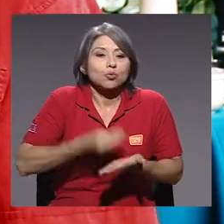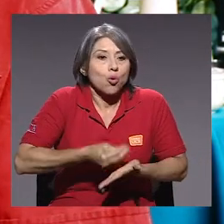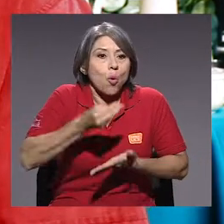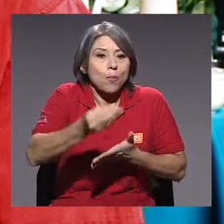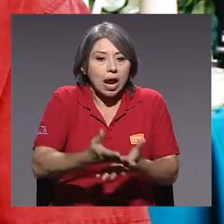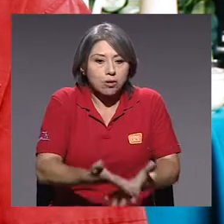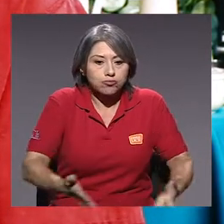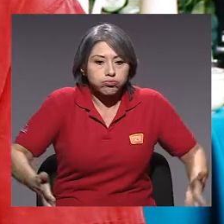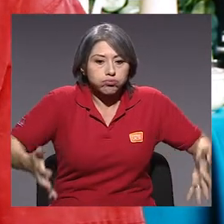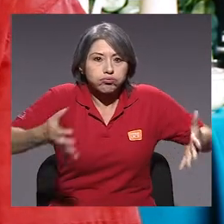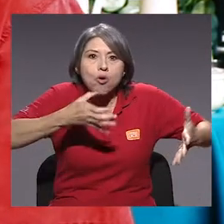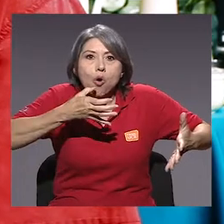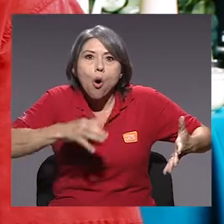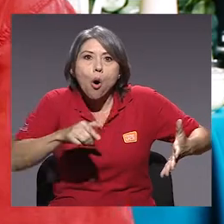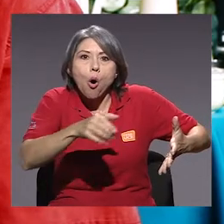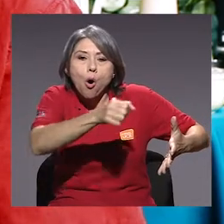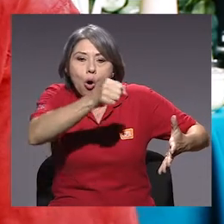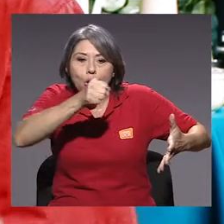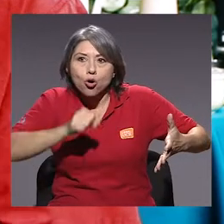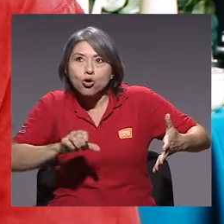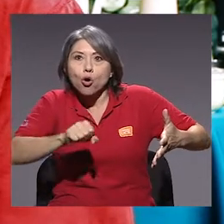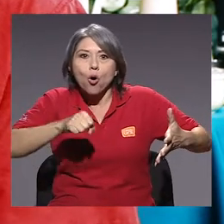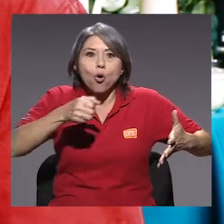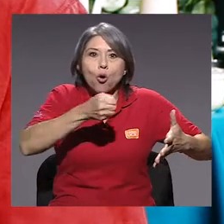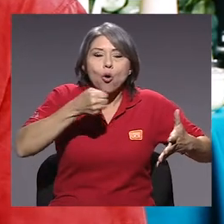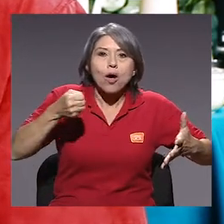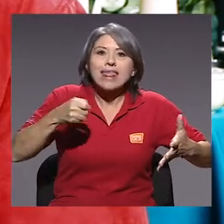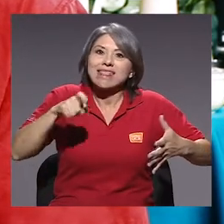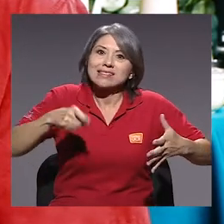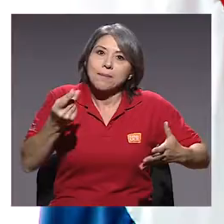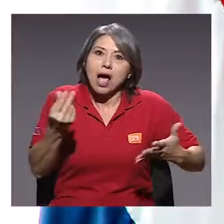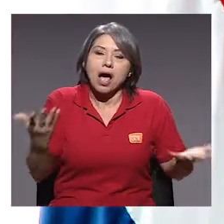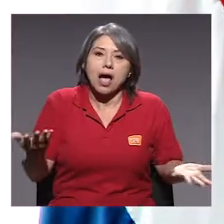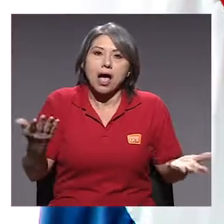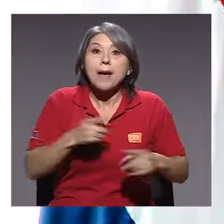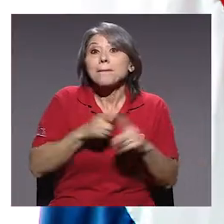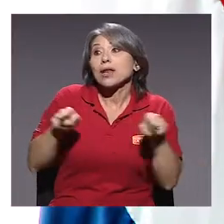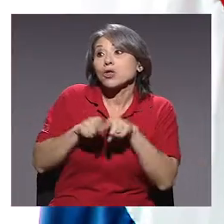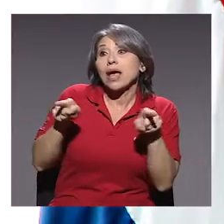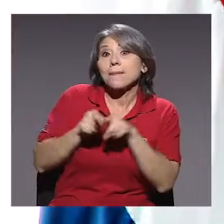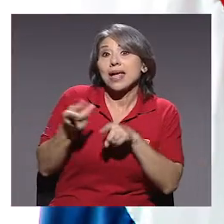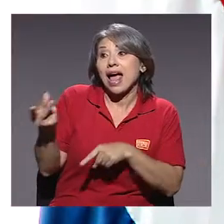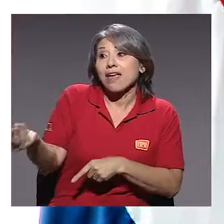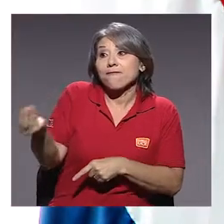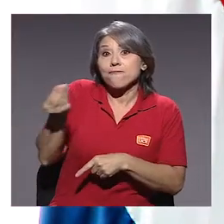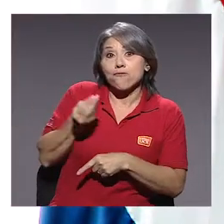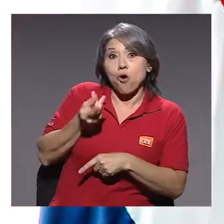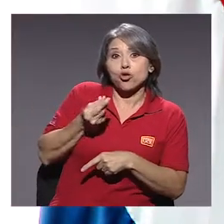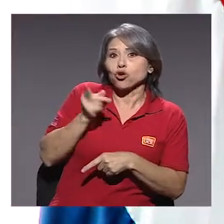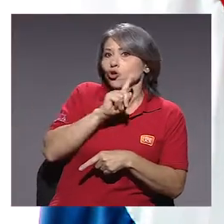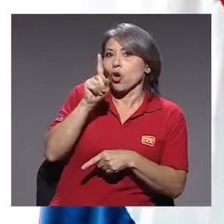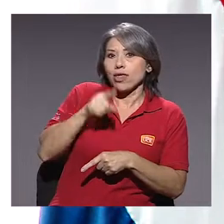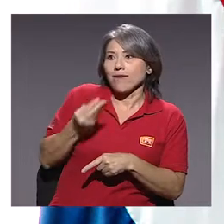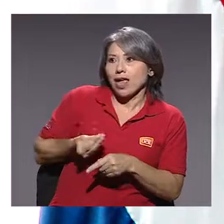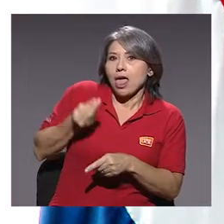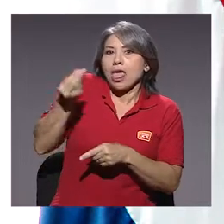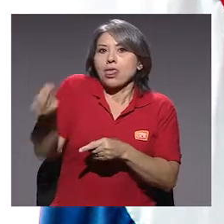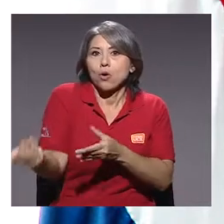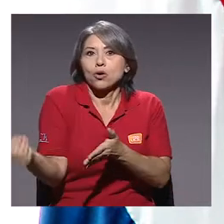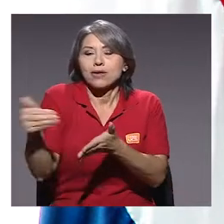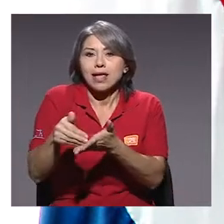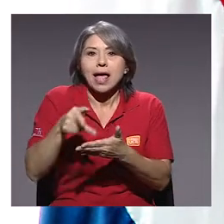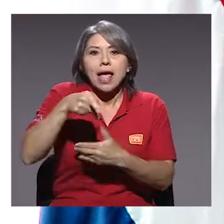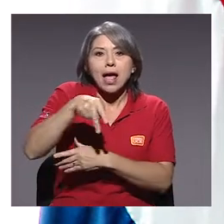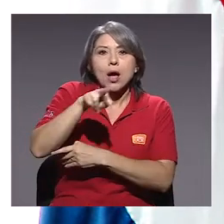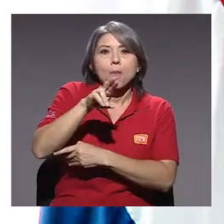necesidad de un horno más grande y eso sí necesitamos una cantidad de dinero. Pero también hay fondos no reembolsables, por ejemplo, es el PROPYME y el